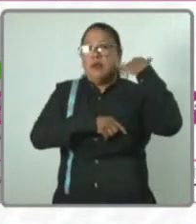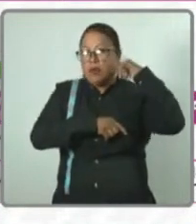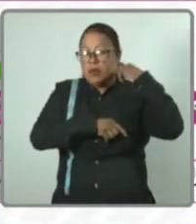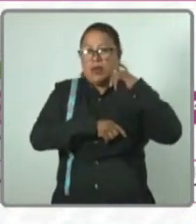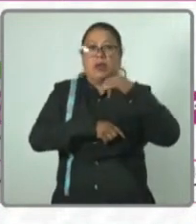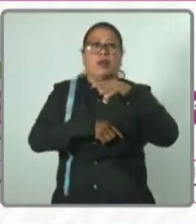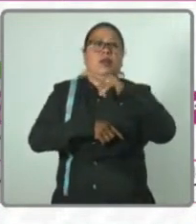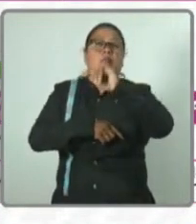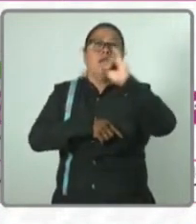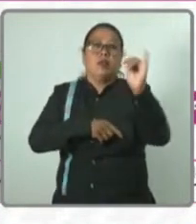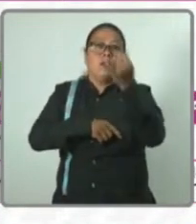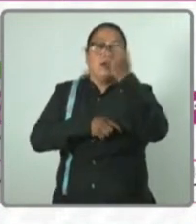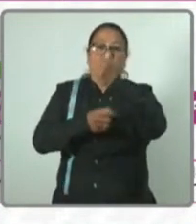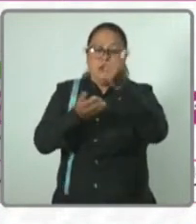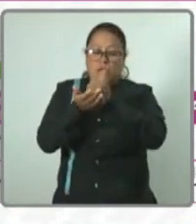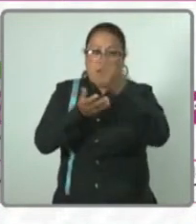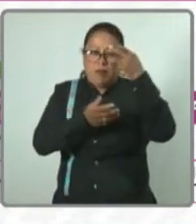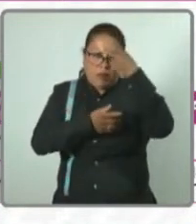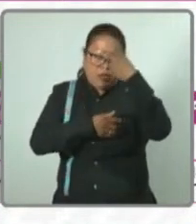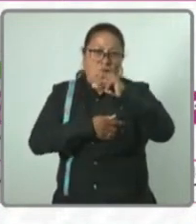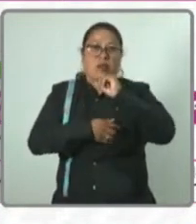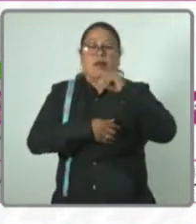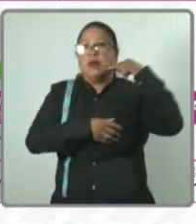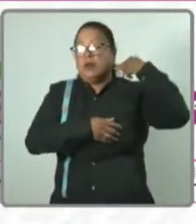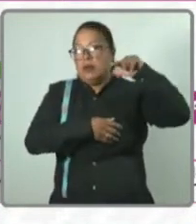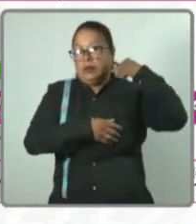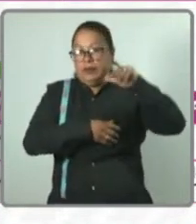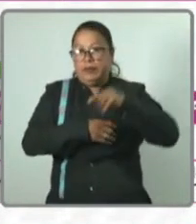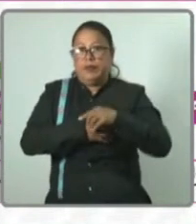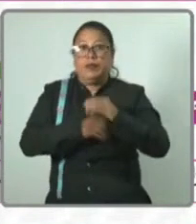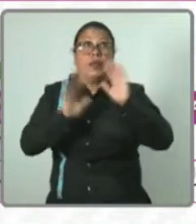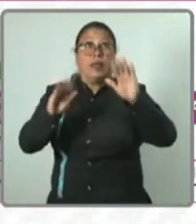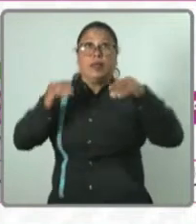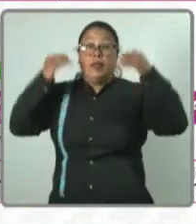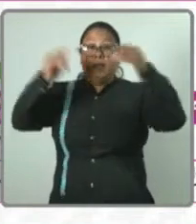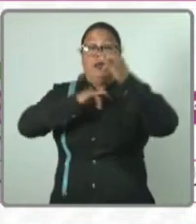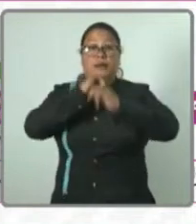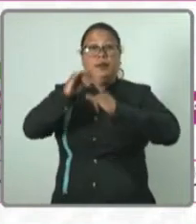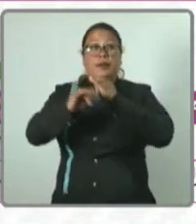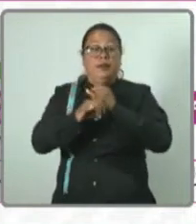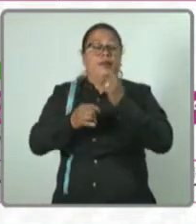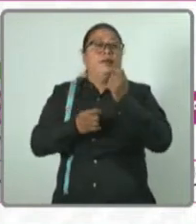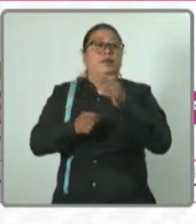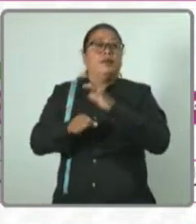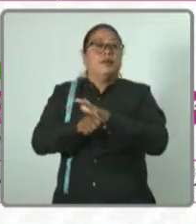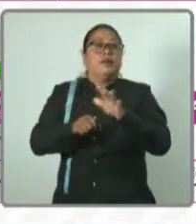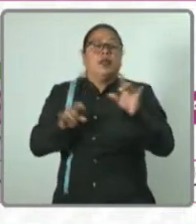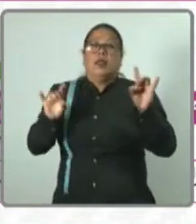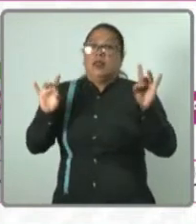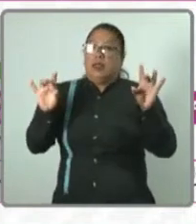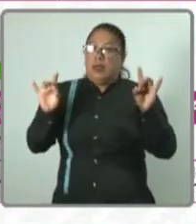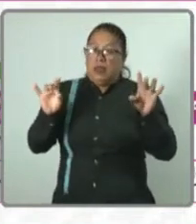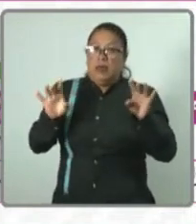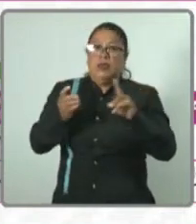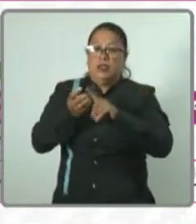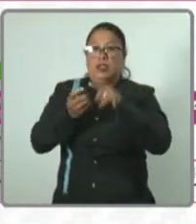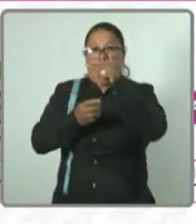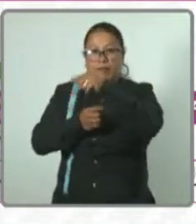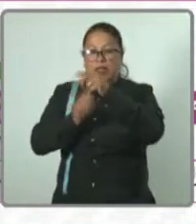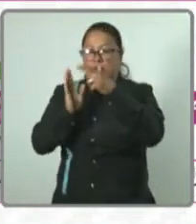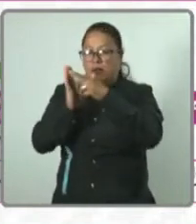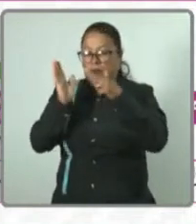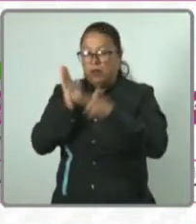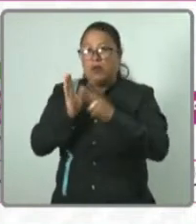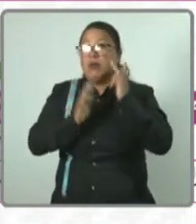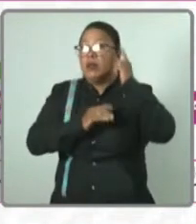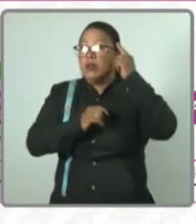Tijuana, Ciudad de México y Guadalajara. Y fuera del país, con Los Ángeles, desde Bahías de Huatulco y Puerto